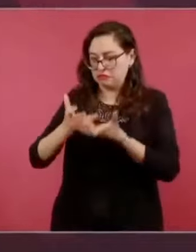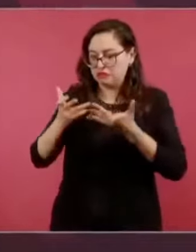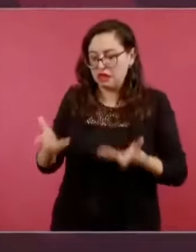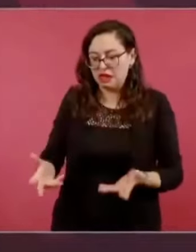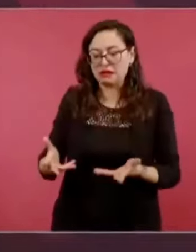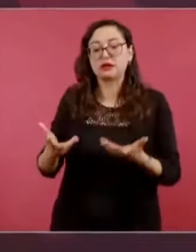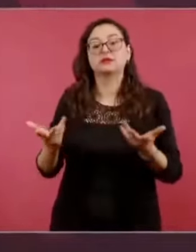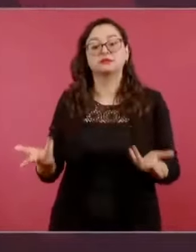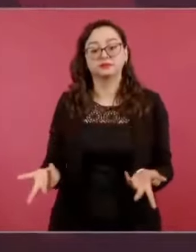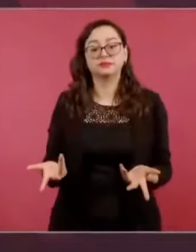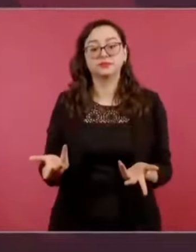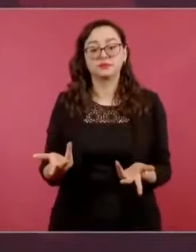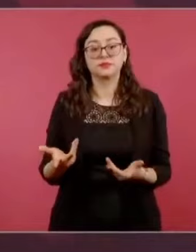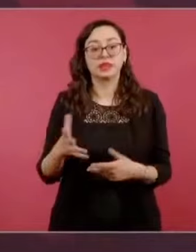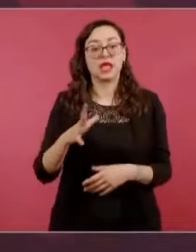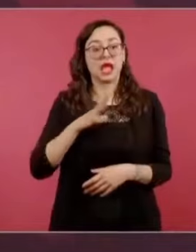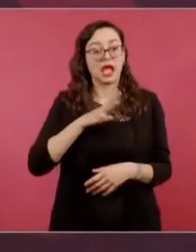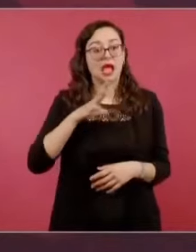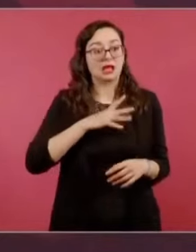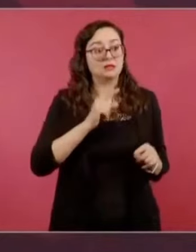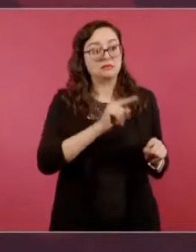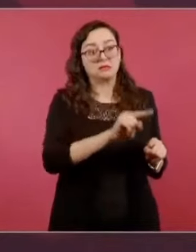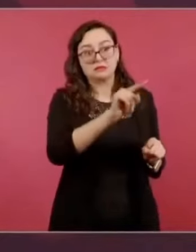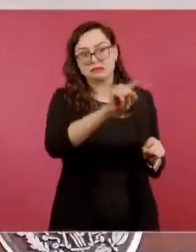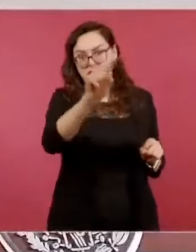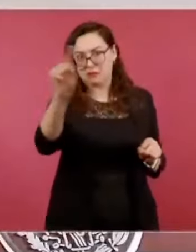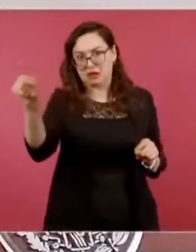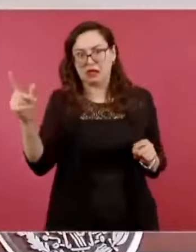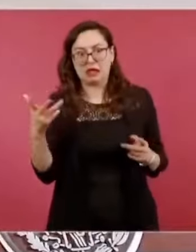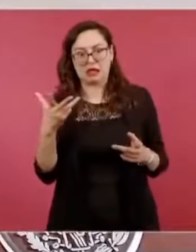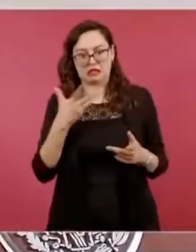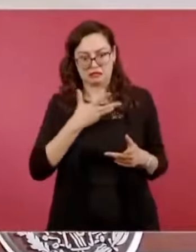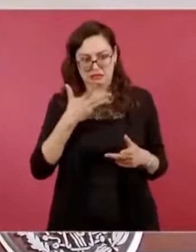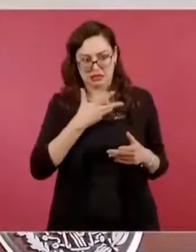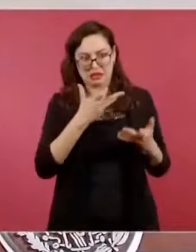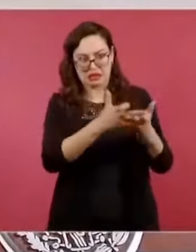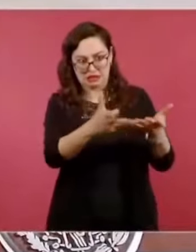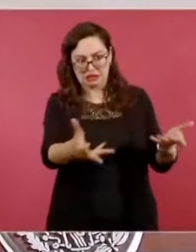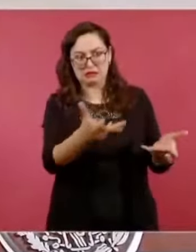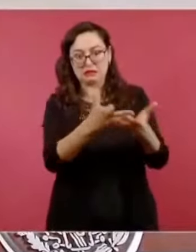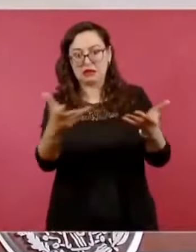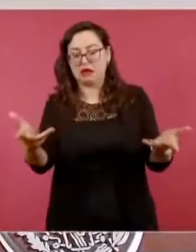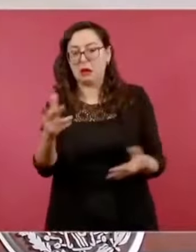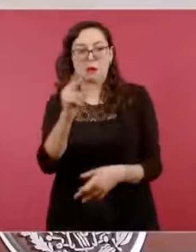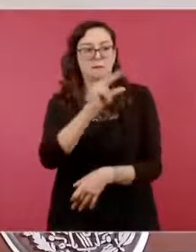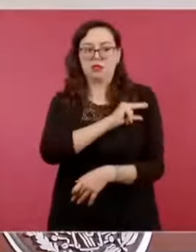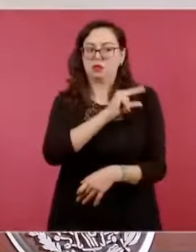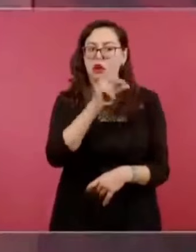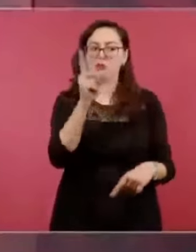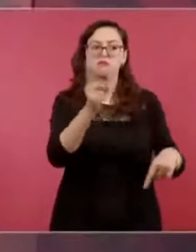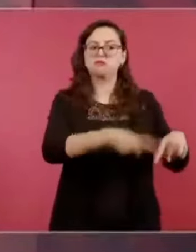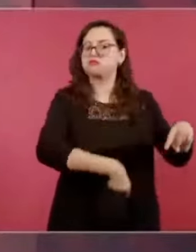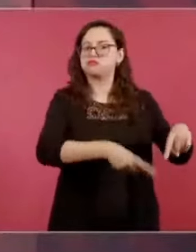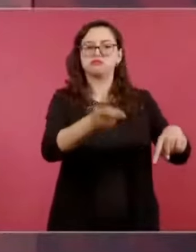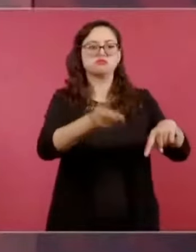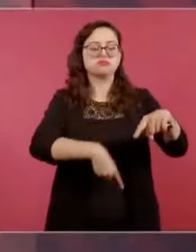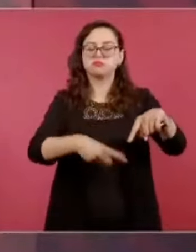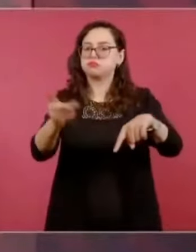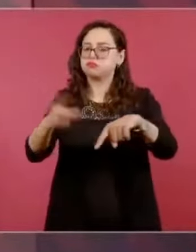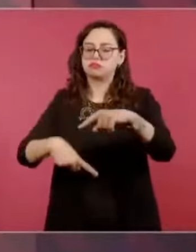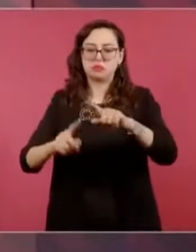expropiación de latifundios o por la vía de la titulación de terrenos nacionales.